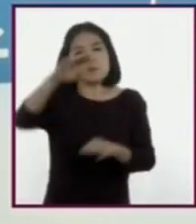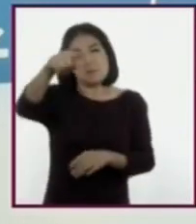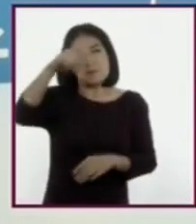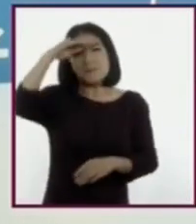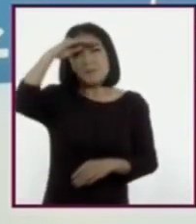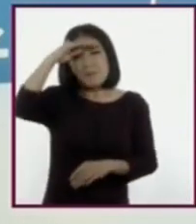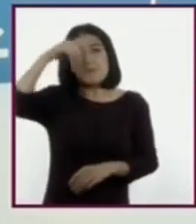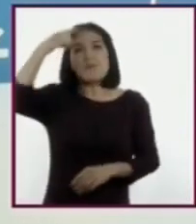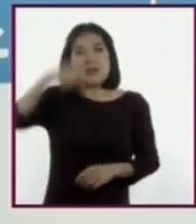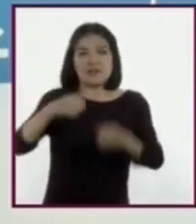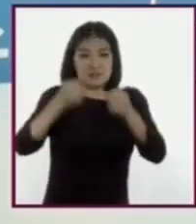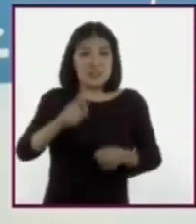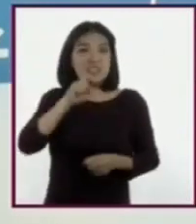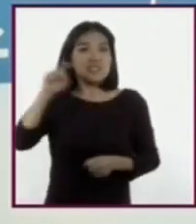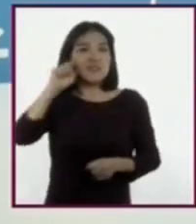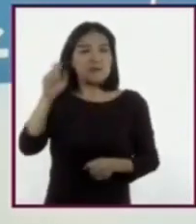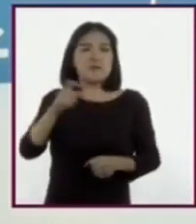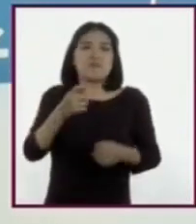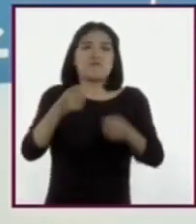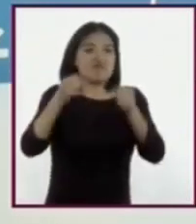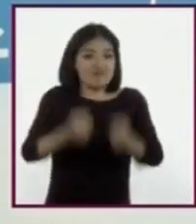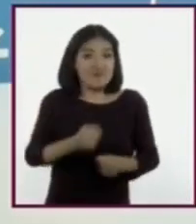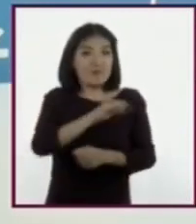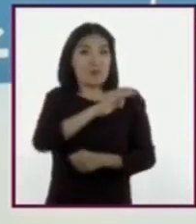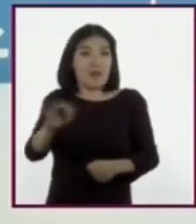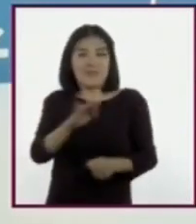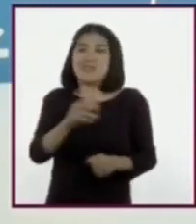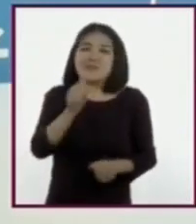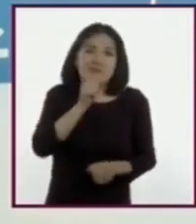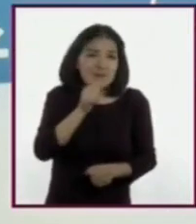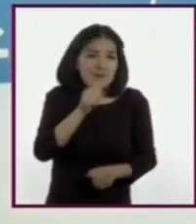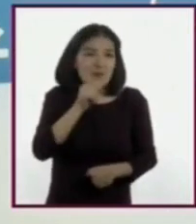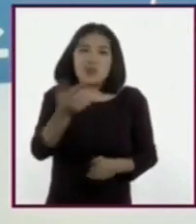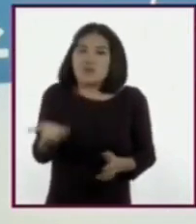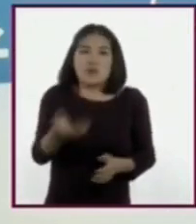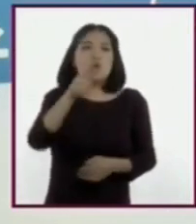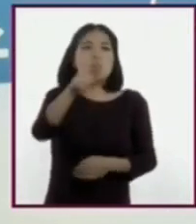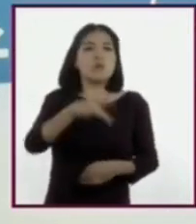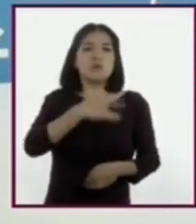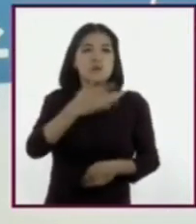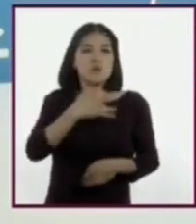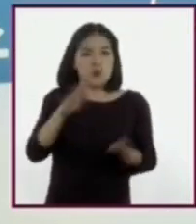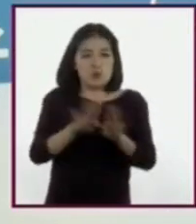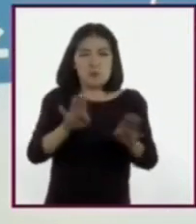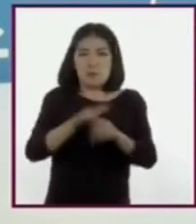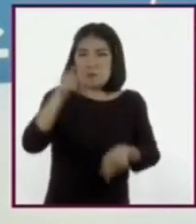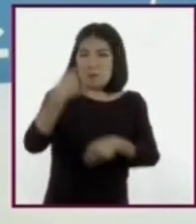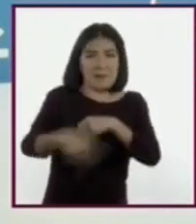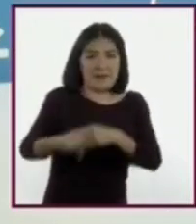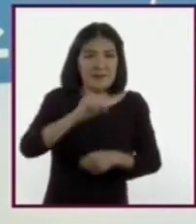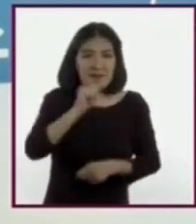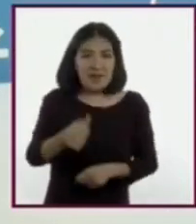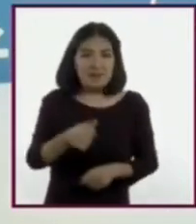expresa de formas diversas, que pueden disfrutar a esta edad y que no ponen en riesgo los intereses más importantes.